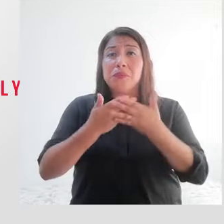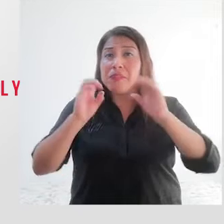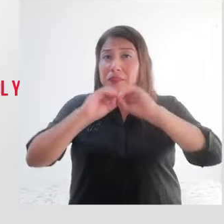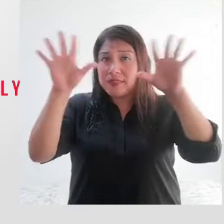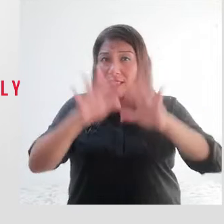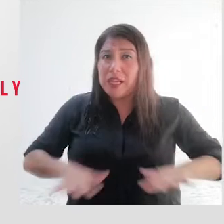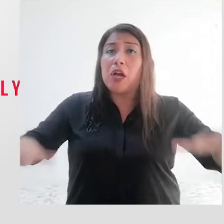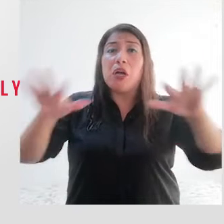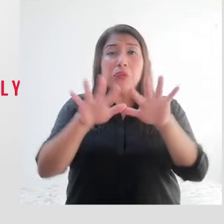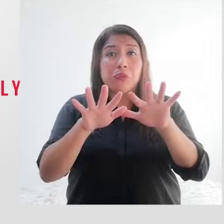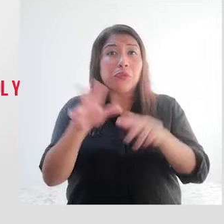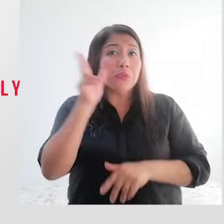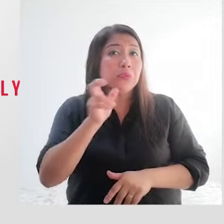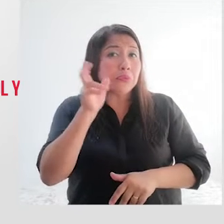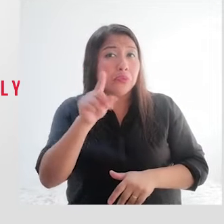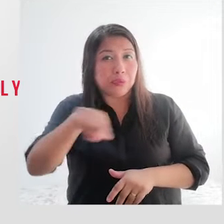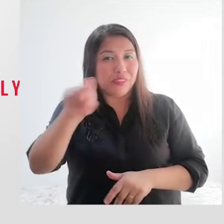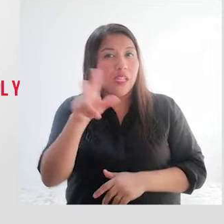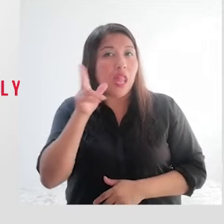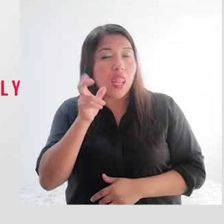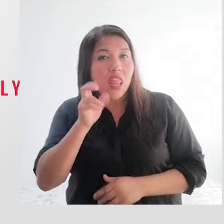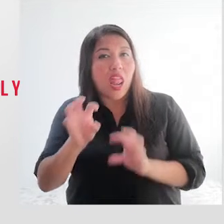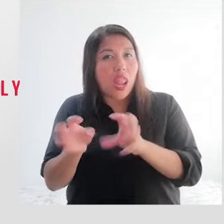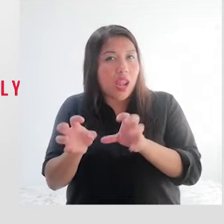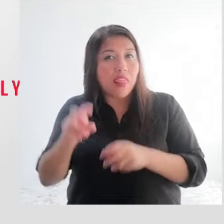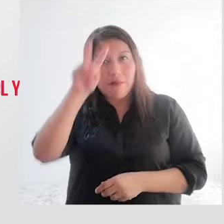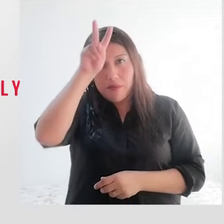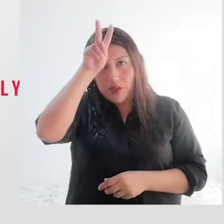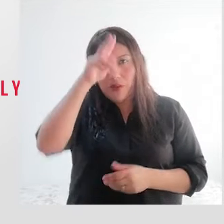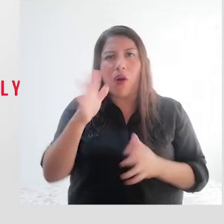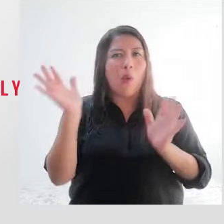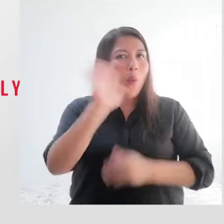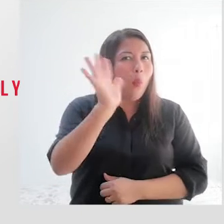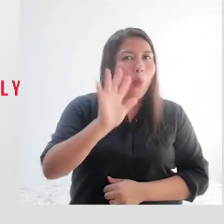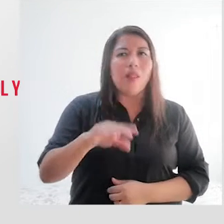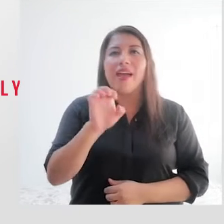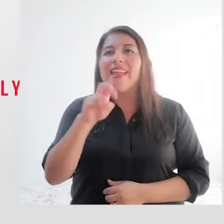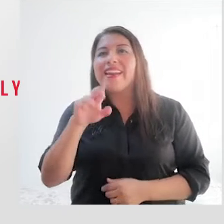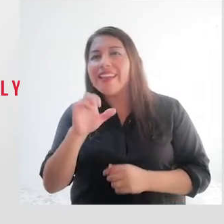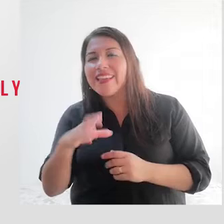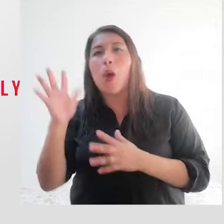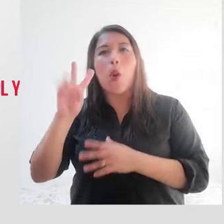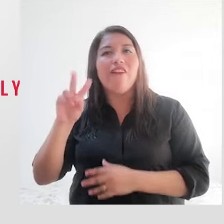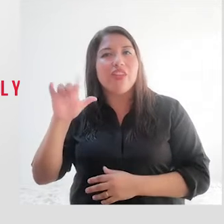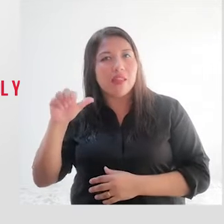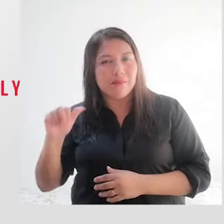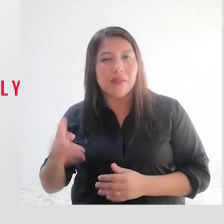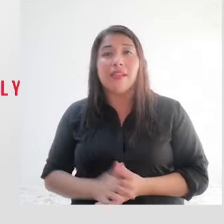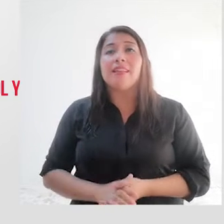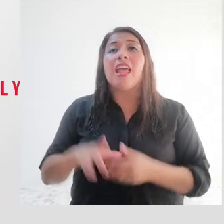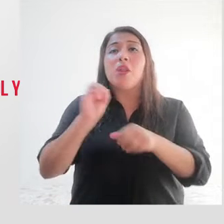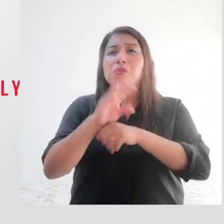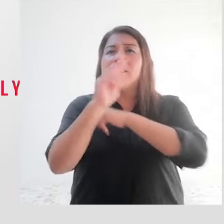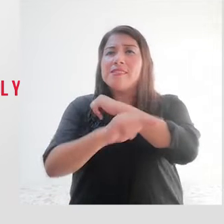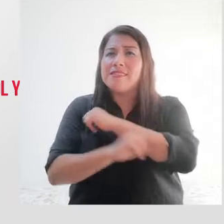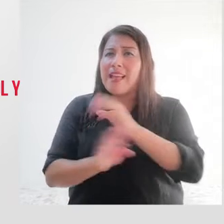Muy buenos días con toda la audiencia de Radio Nacional del Perú. Hola Enrique, hola Vilma. Desde el Consejo Nacional para la